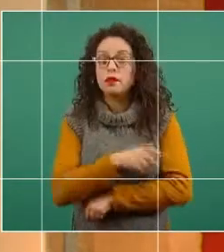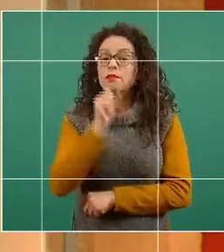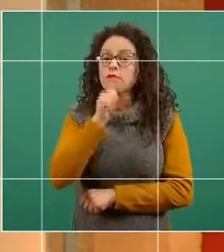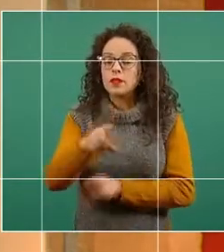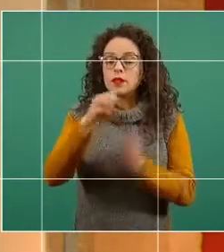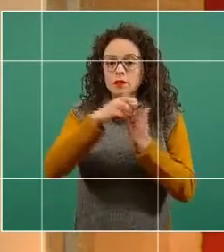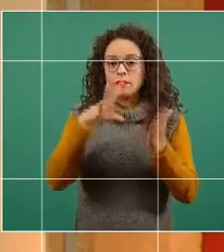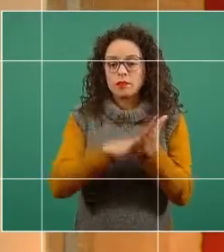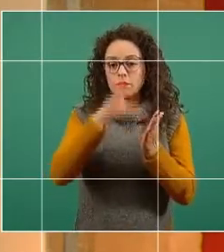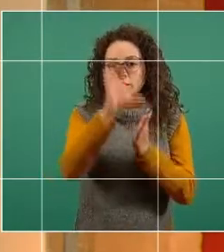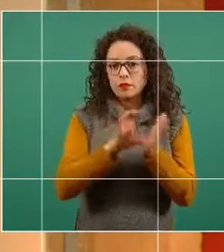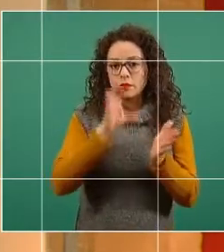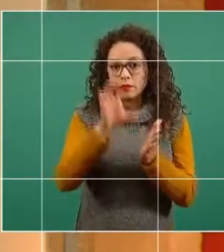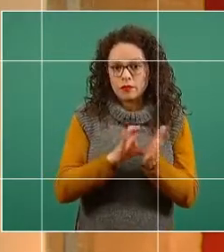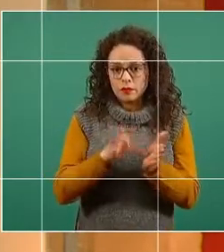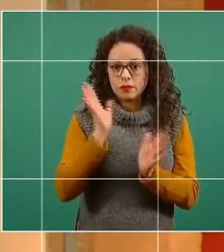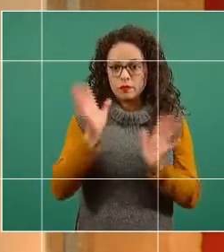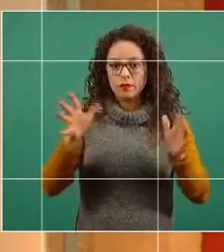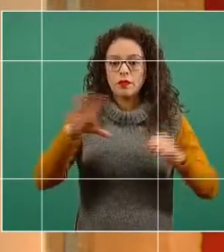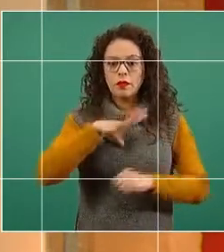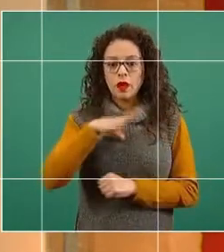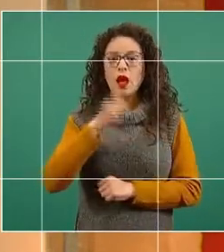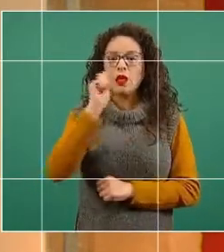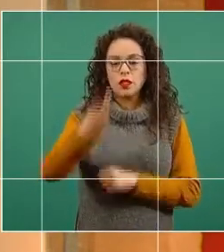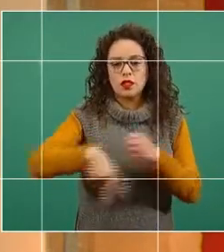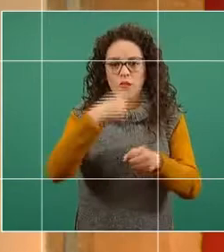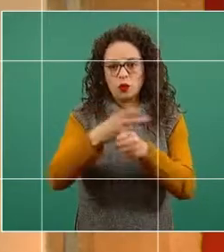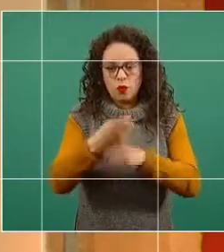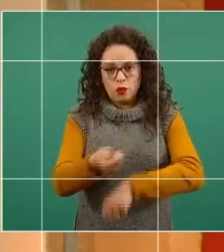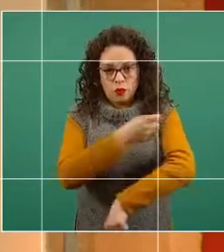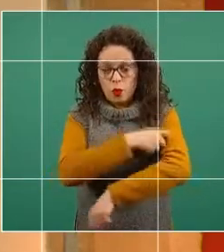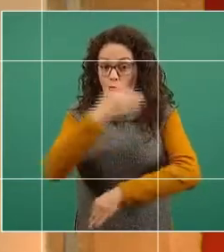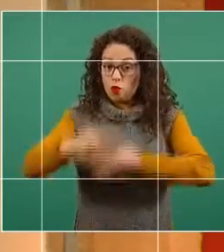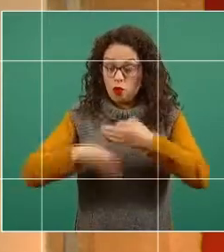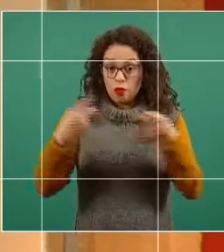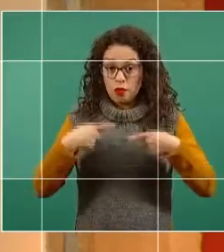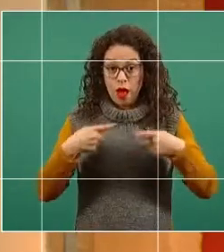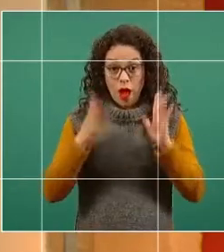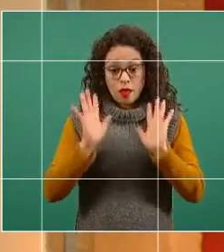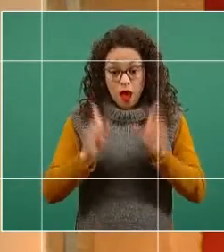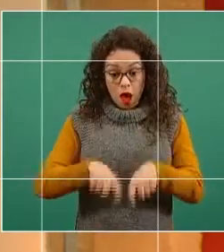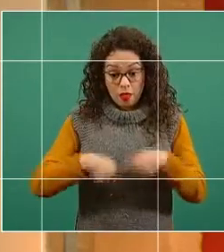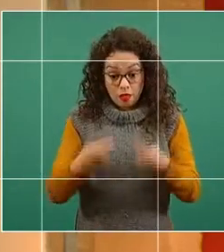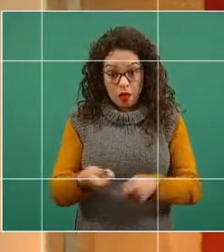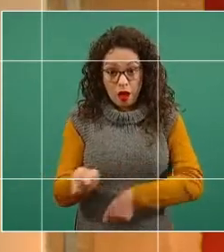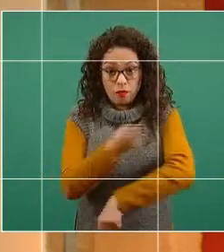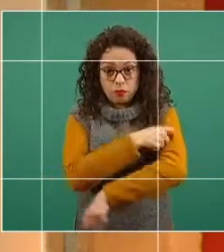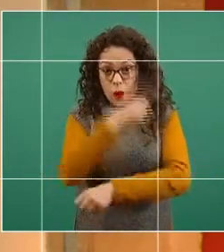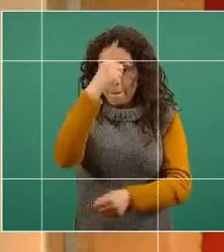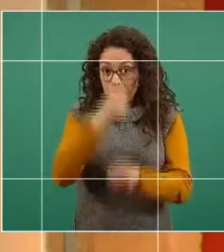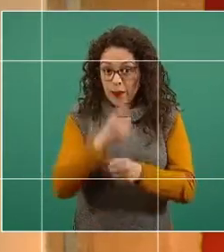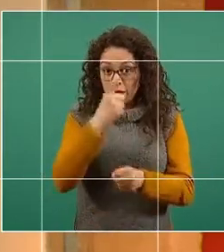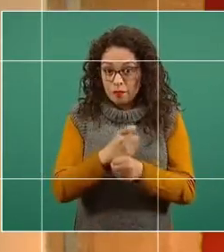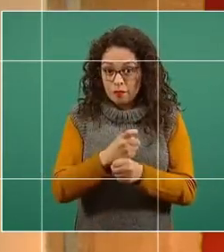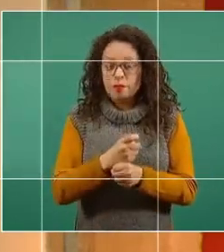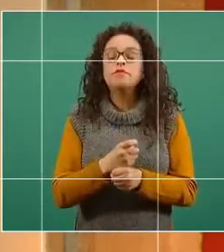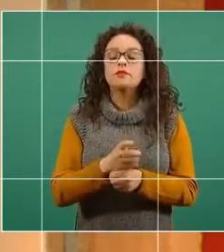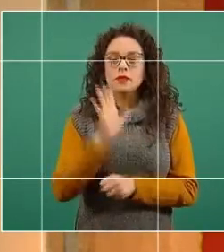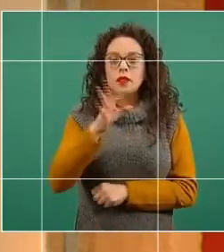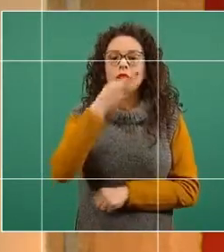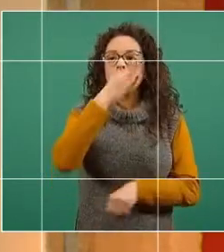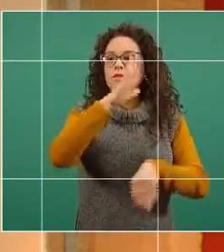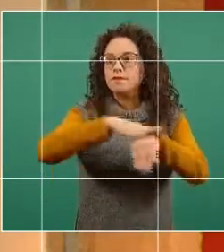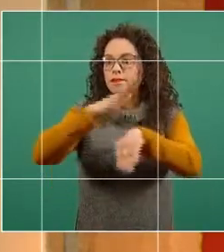aplicación de la segunda dosis. Todas las personas que han sido vacunadas en la primera dosis han sido llamadas ya